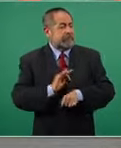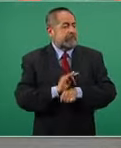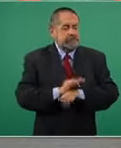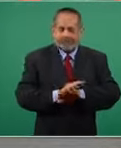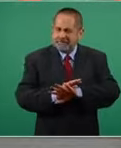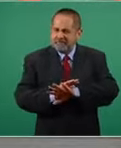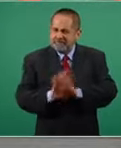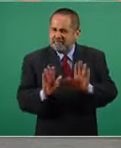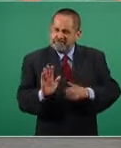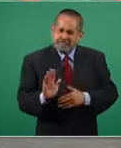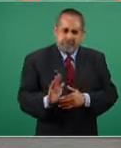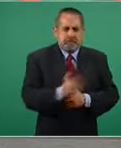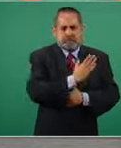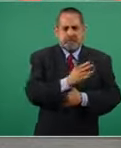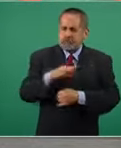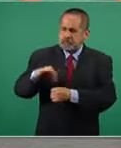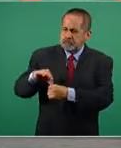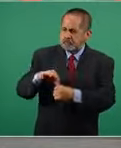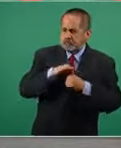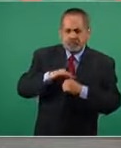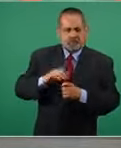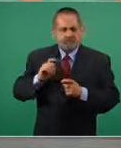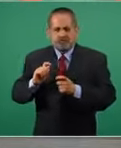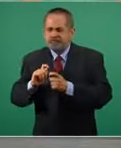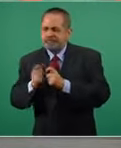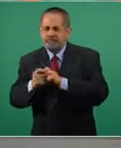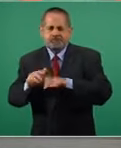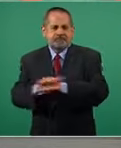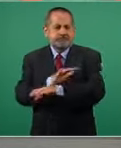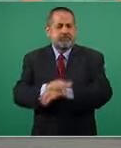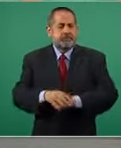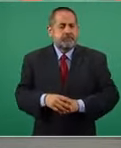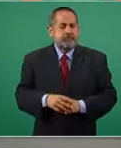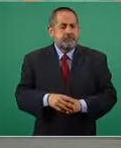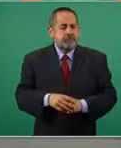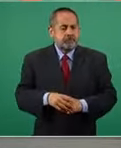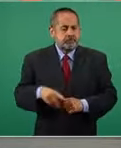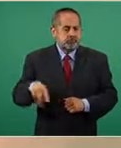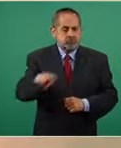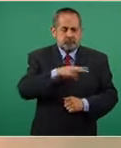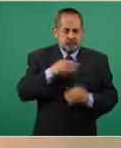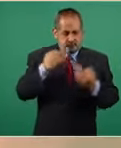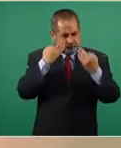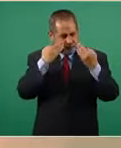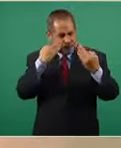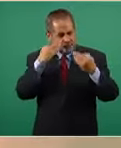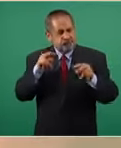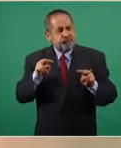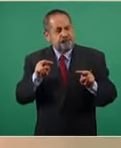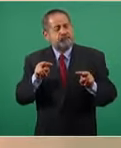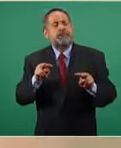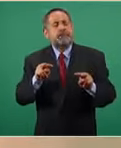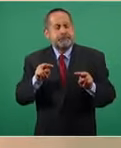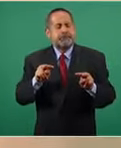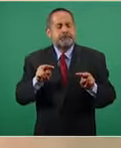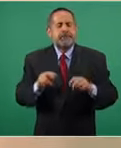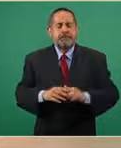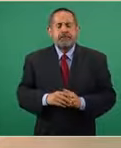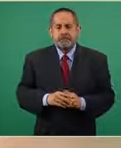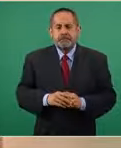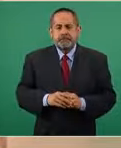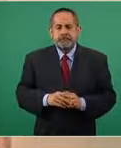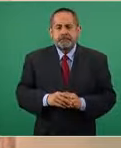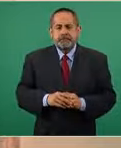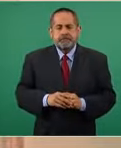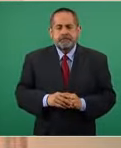que predominaba. Como es evidente en la actualidad hay condiciones